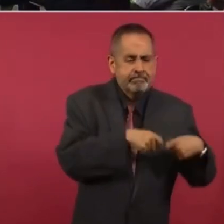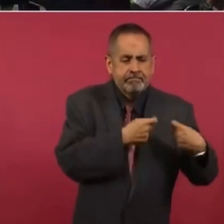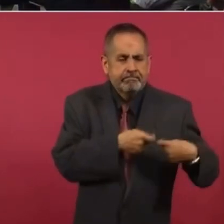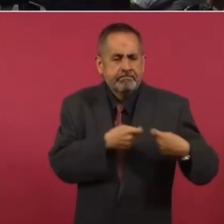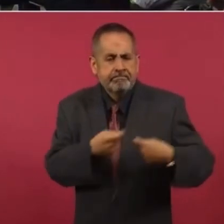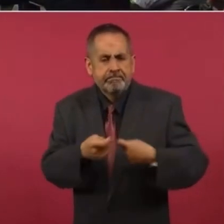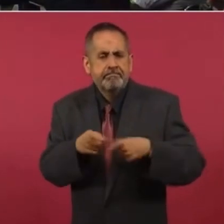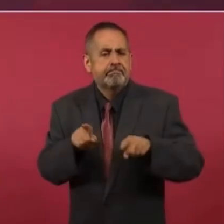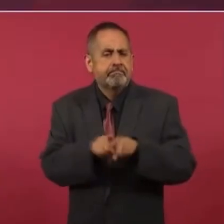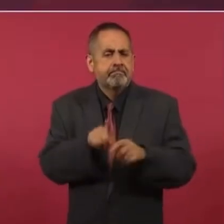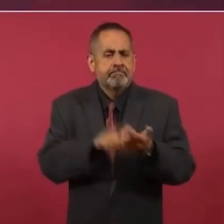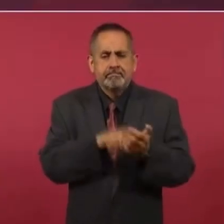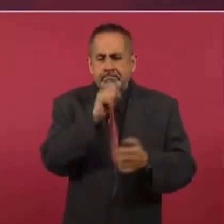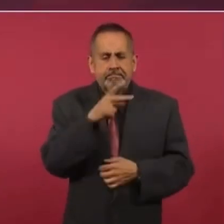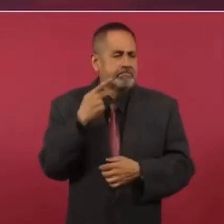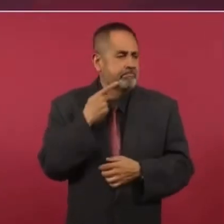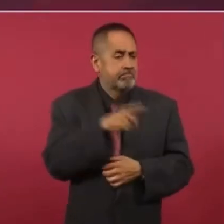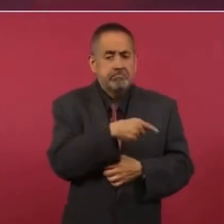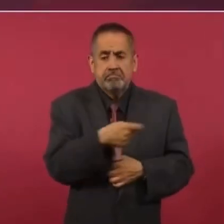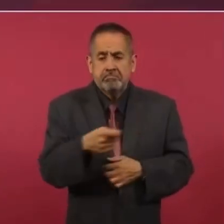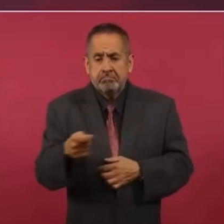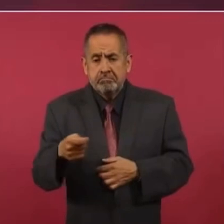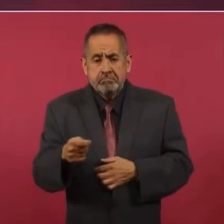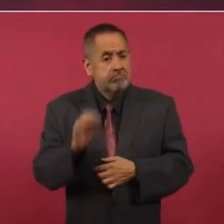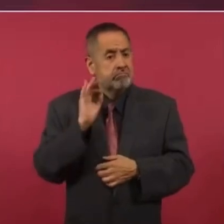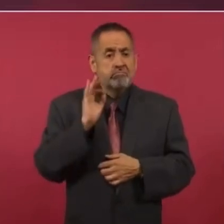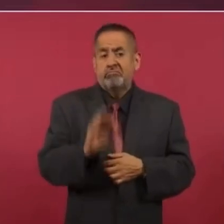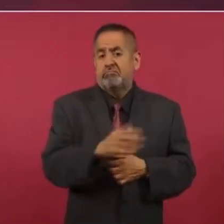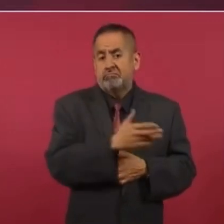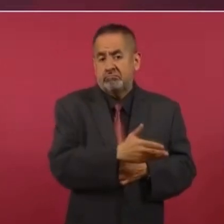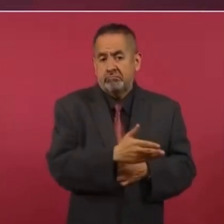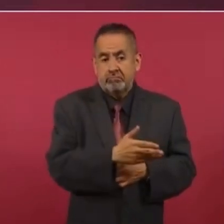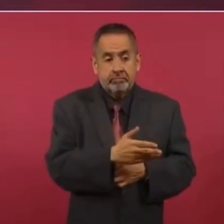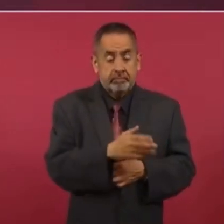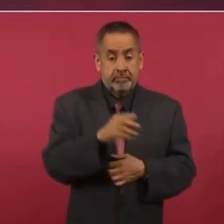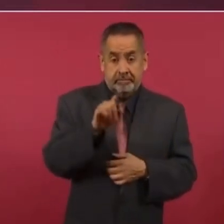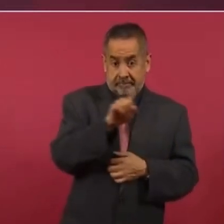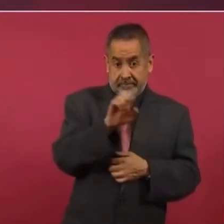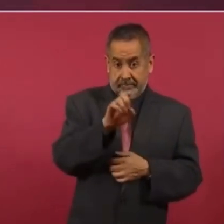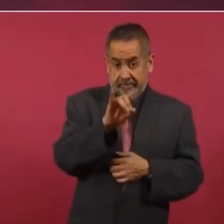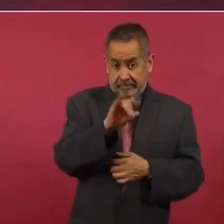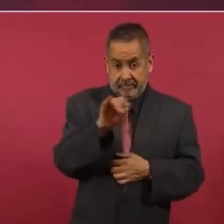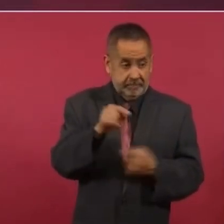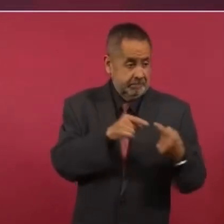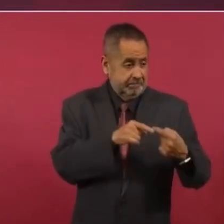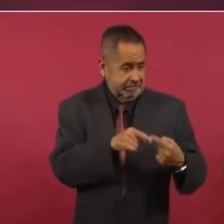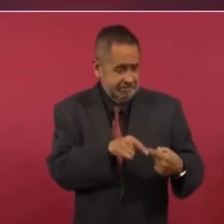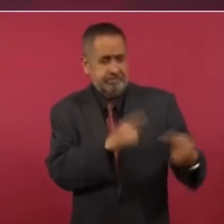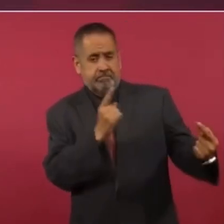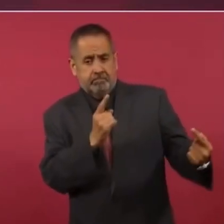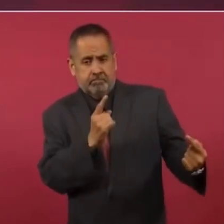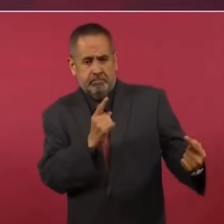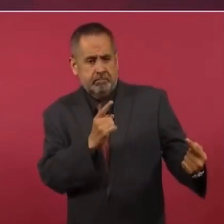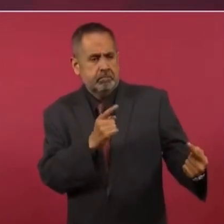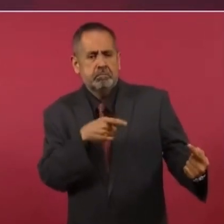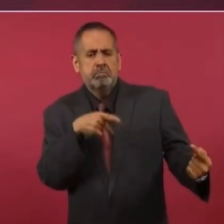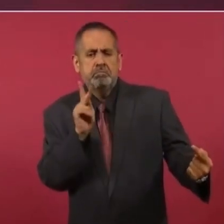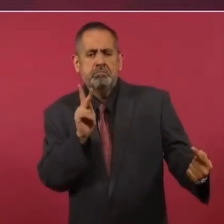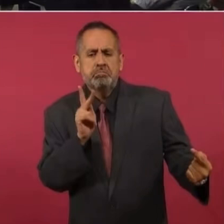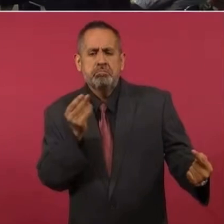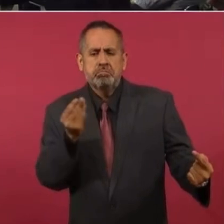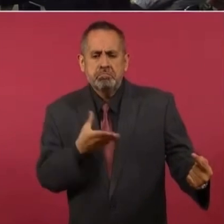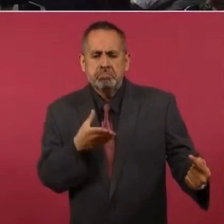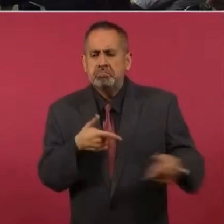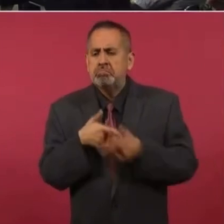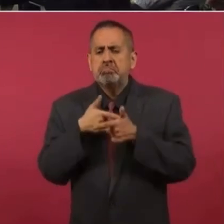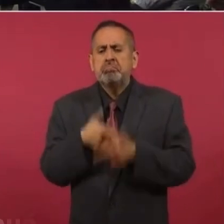y lo lograron porque se peleó Cedillo con Salinas, pero el salinismo